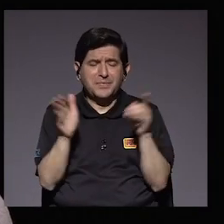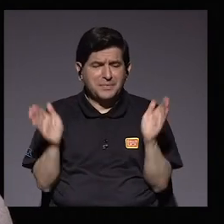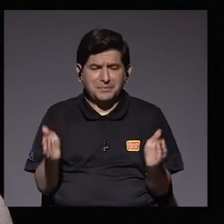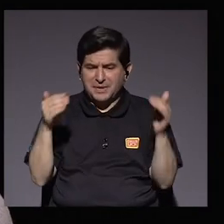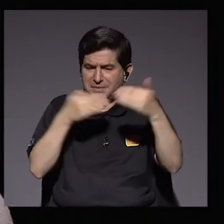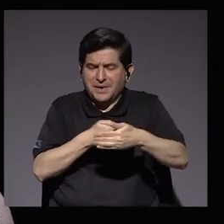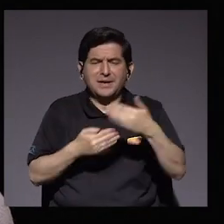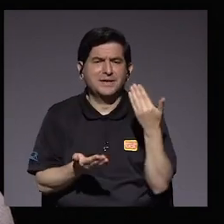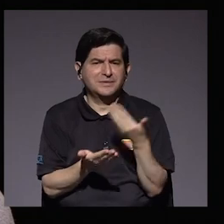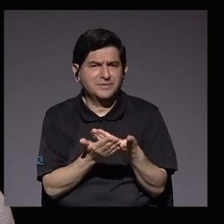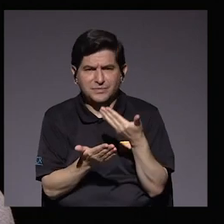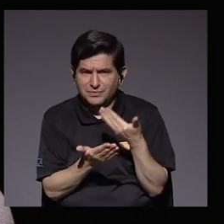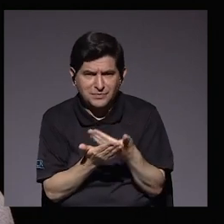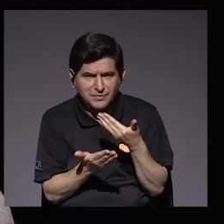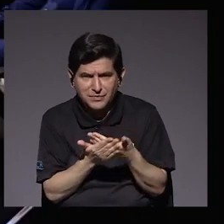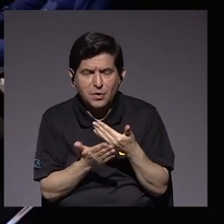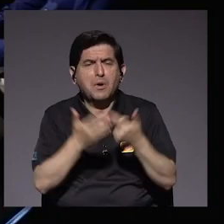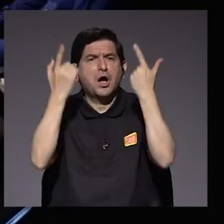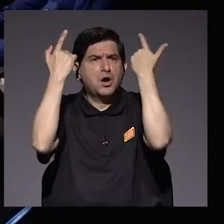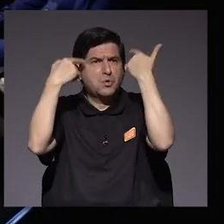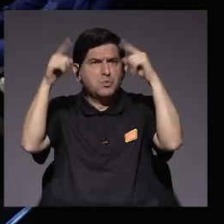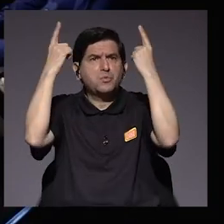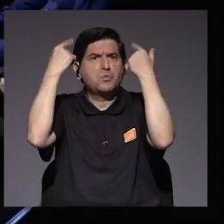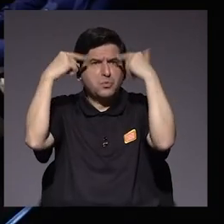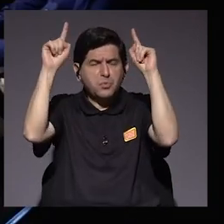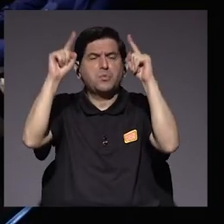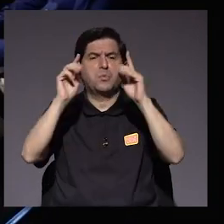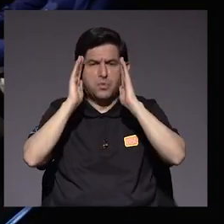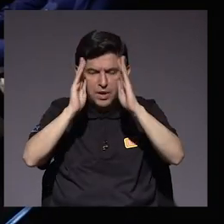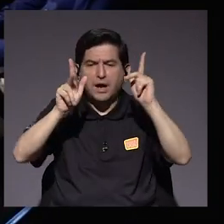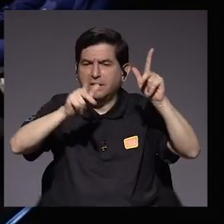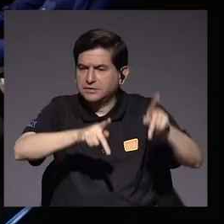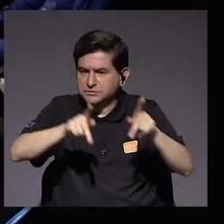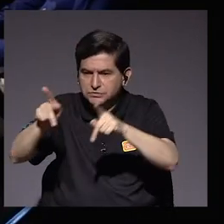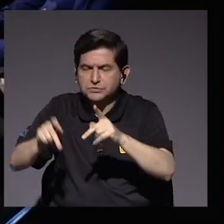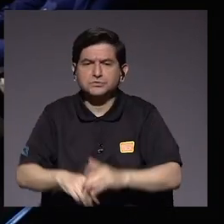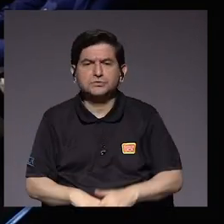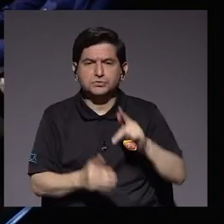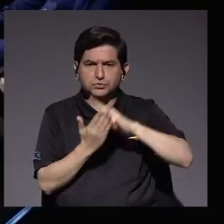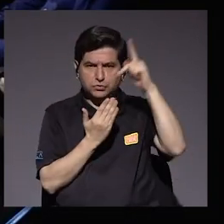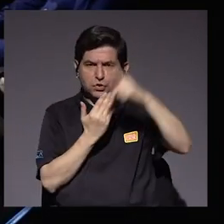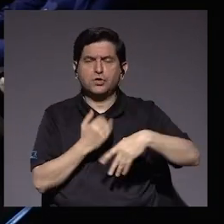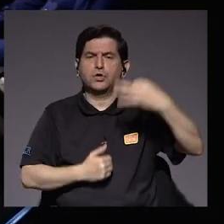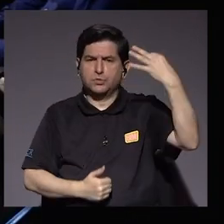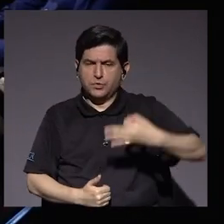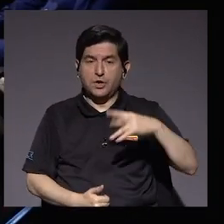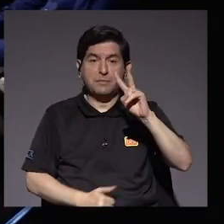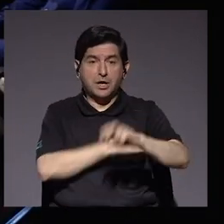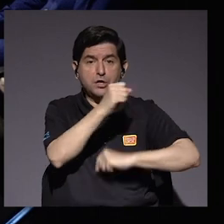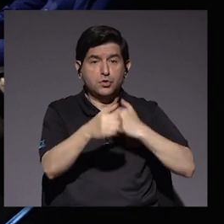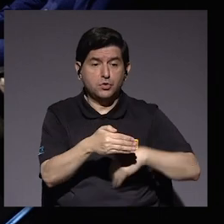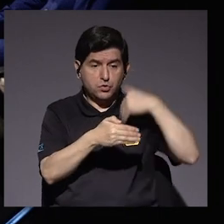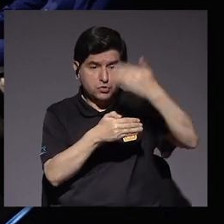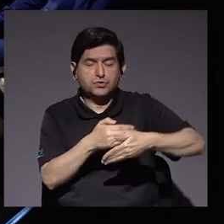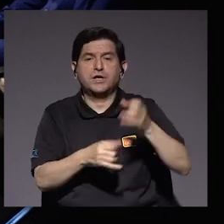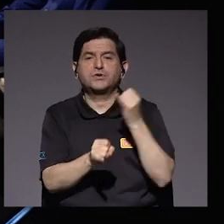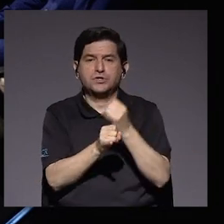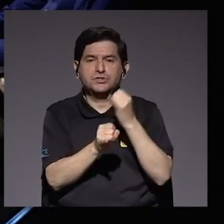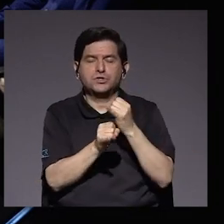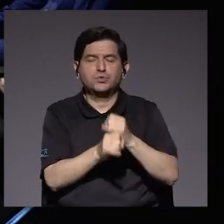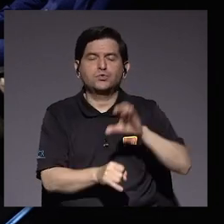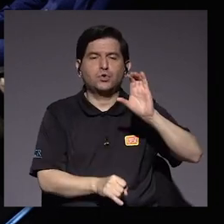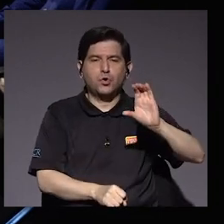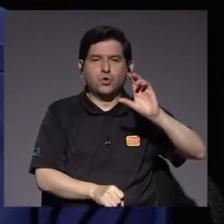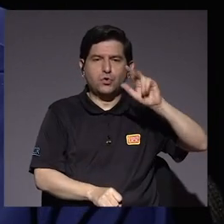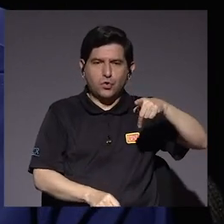lotes demostraron ser eficaces para el tratamiento de los pacientes y el programa se consolidó. dos años después nació el Instituto